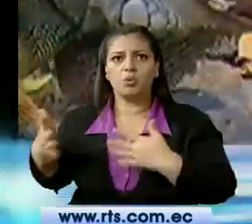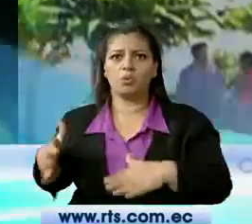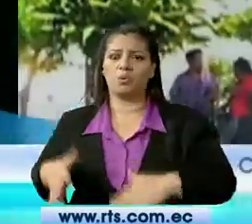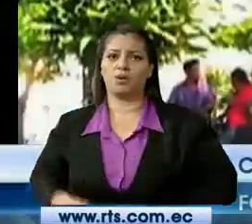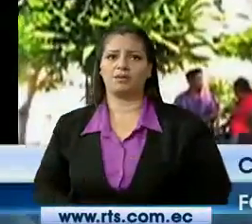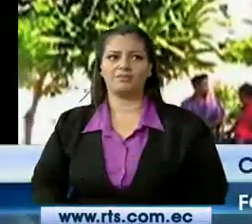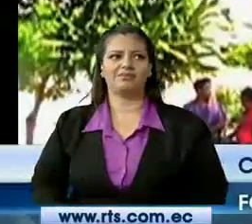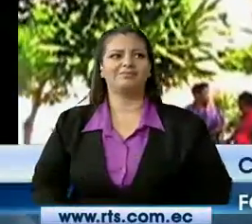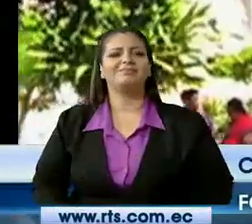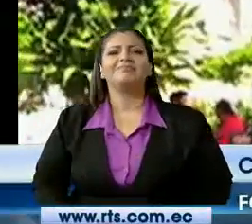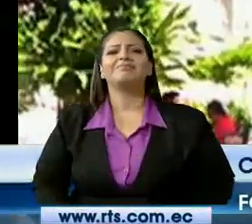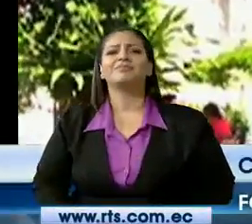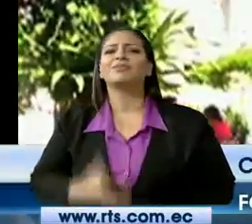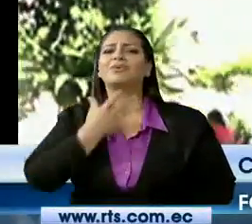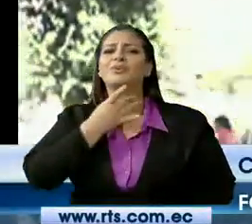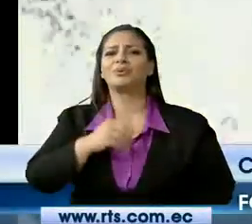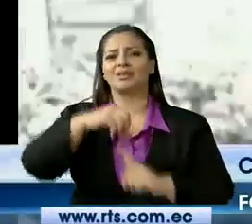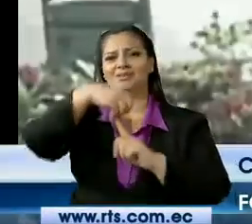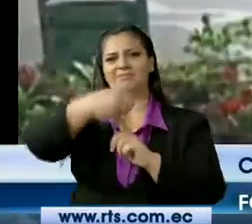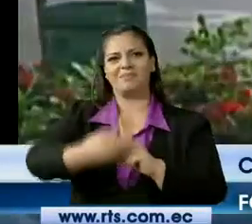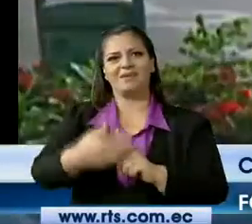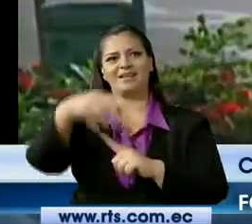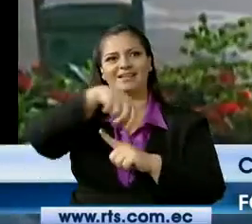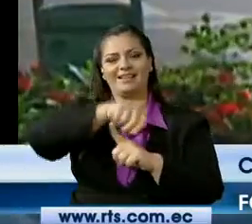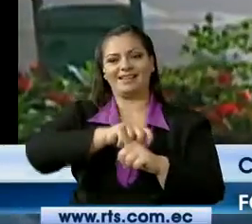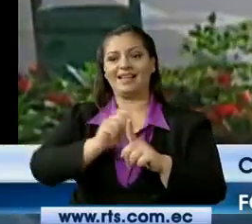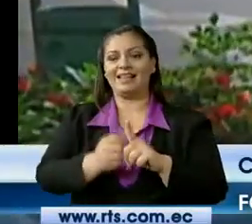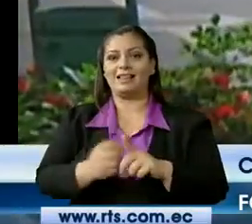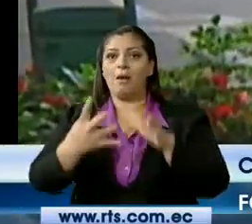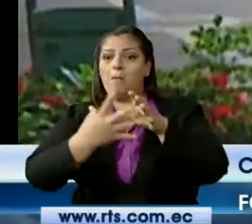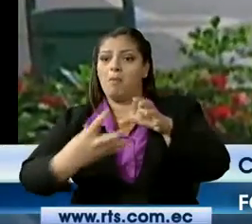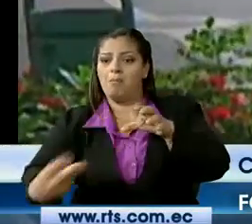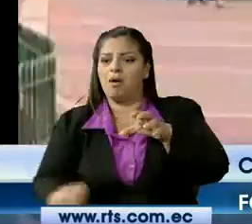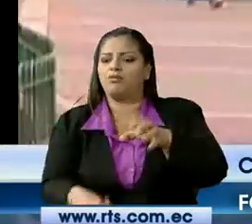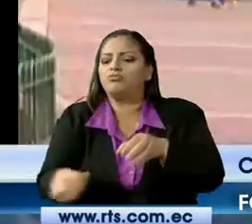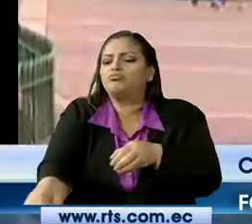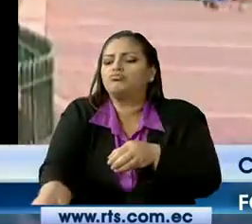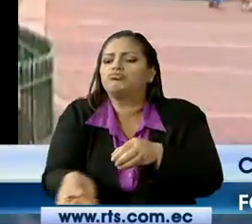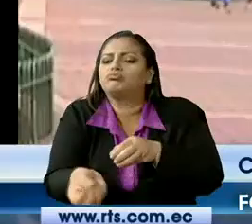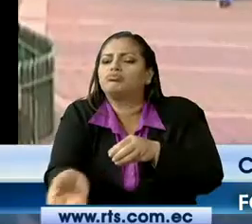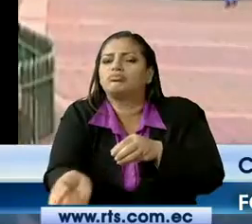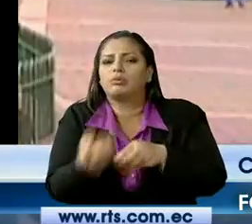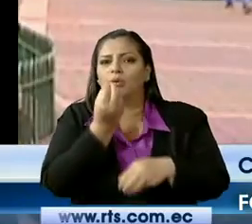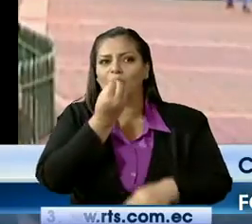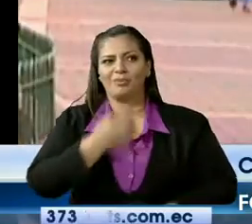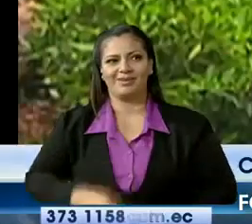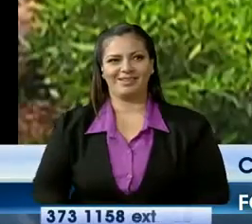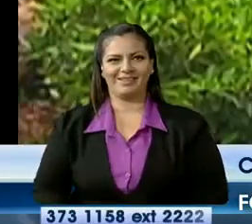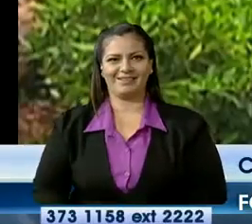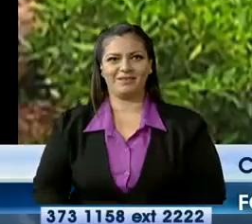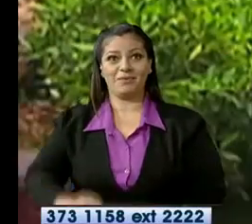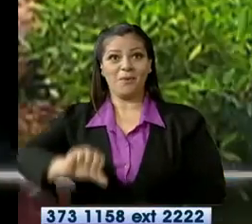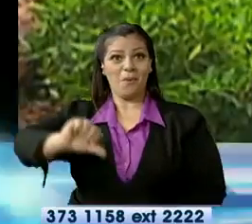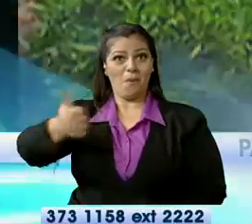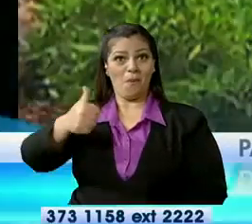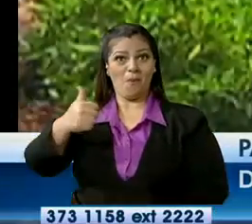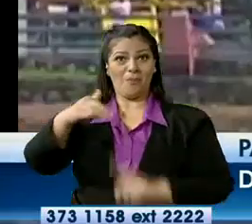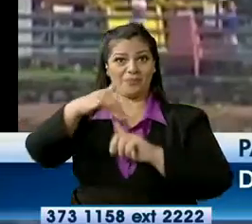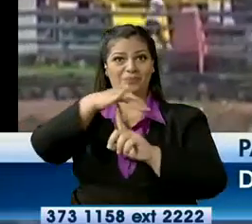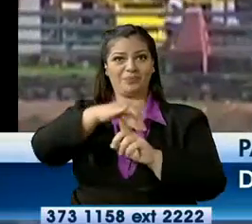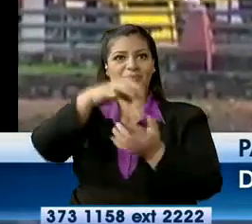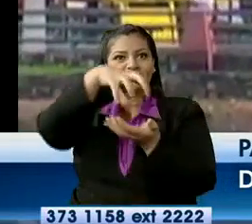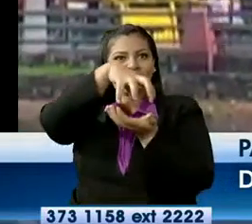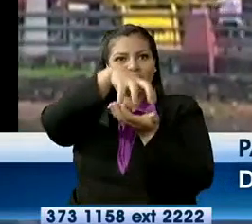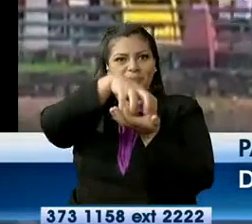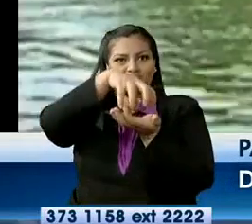Más a ella les encanta la banana y la papaya. El parque más grande del sur de la urbe es el Forestal, con una hermosa laguna que atrae a sus